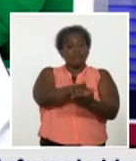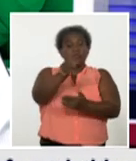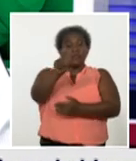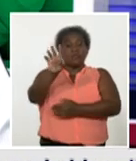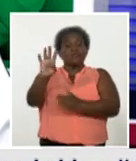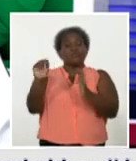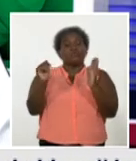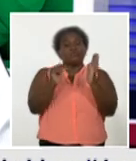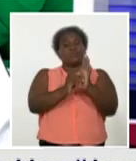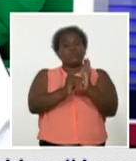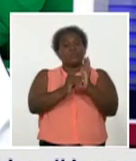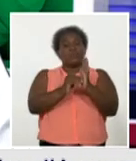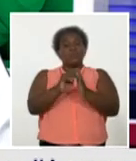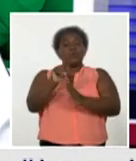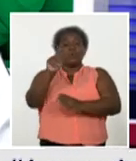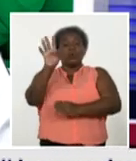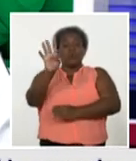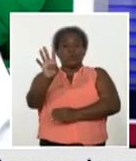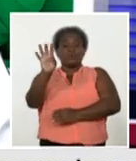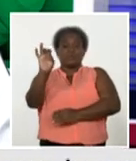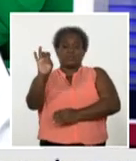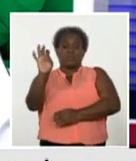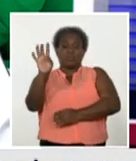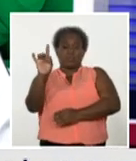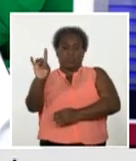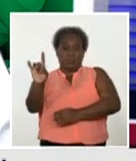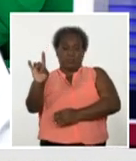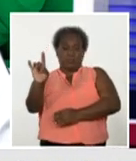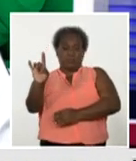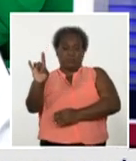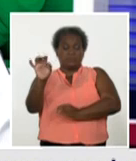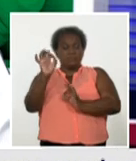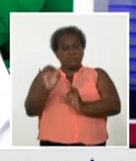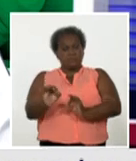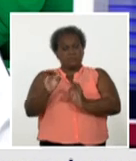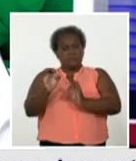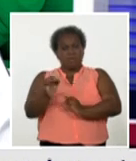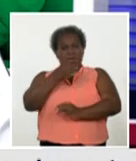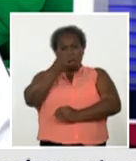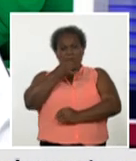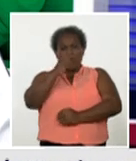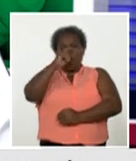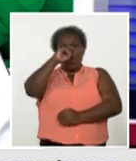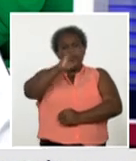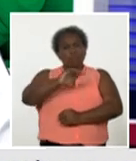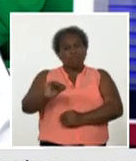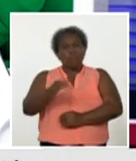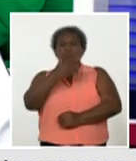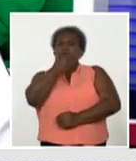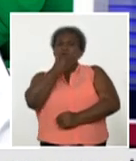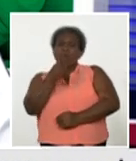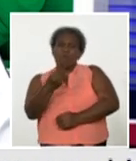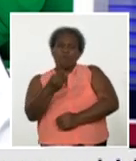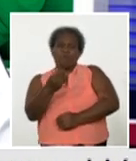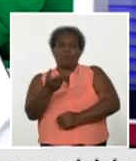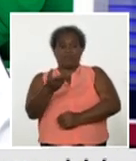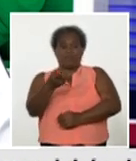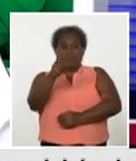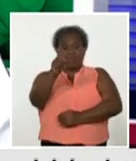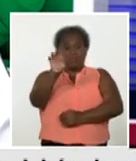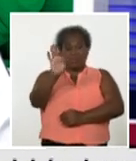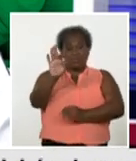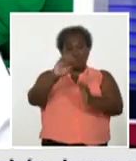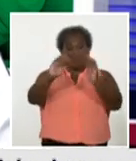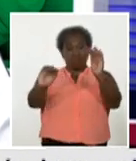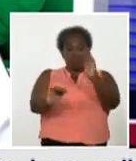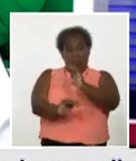,479, como siempre digo, niños, jóvenes, adolescentes de 18 y menos años